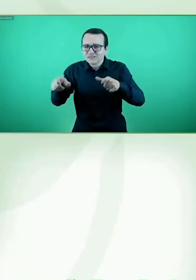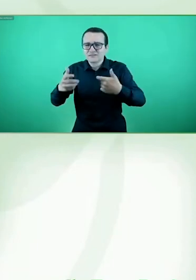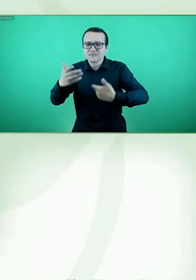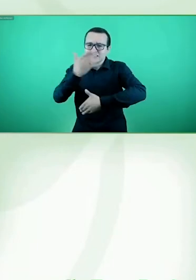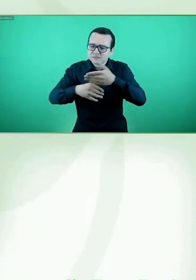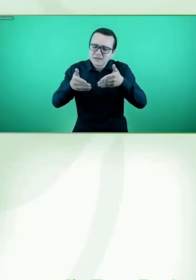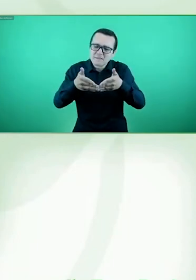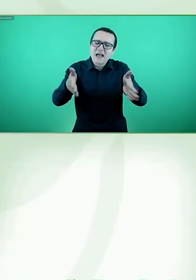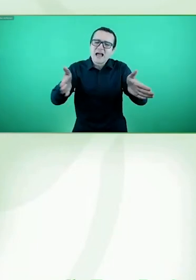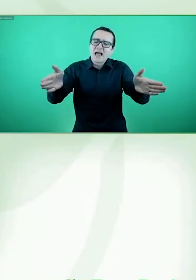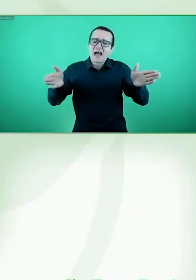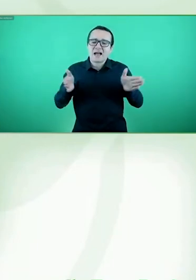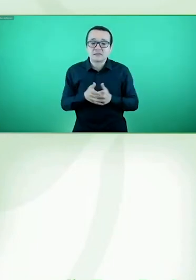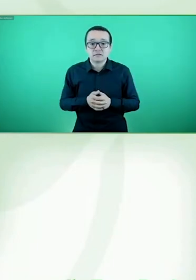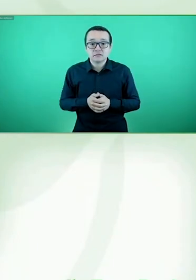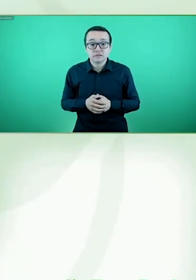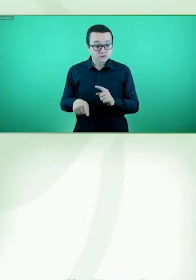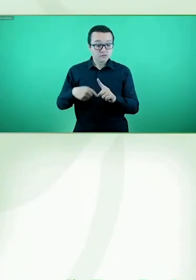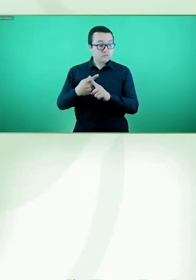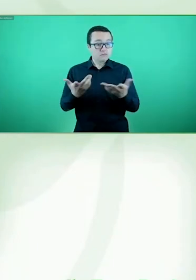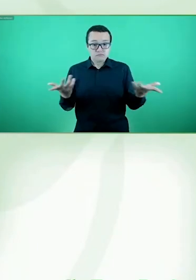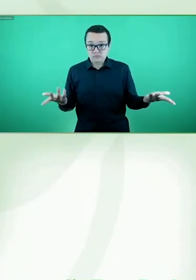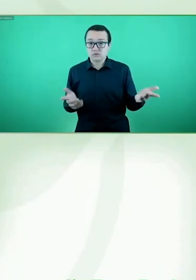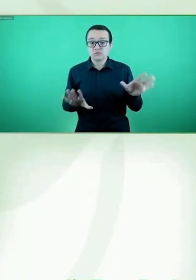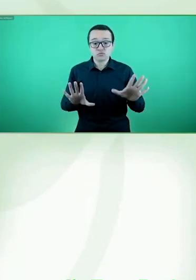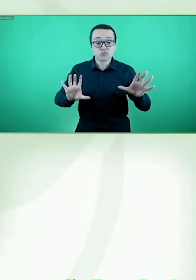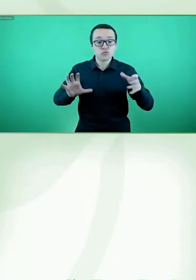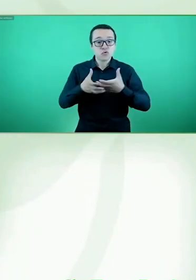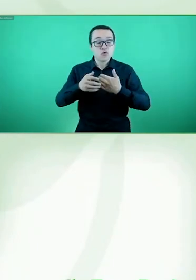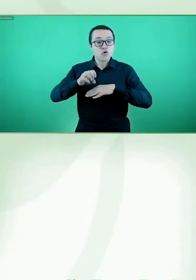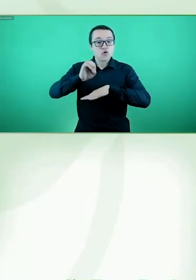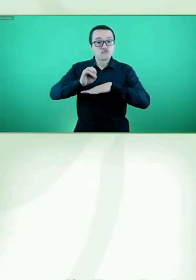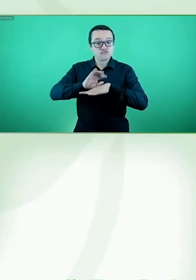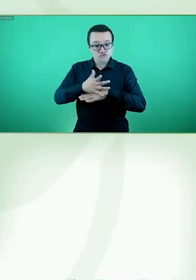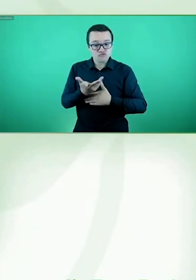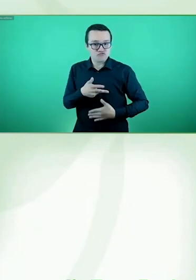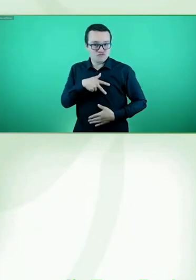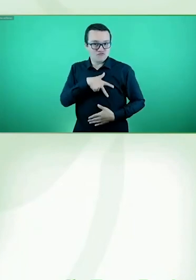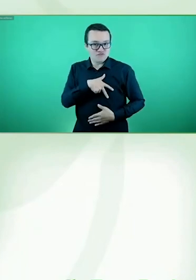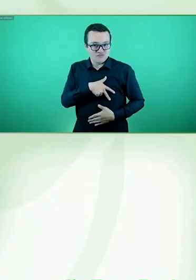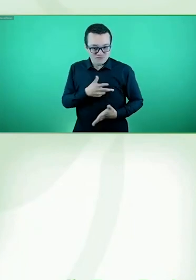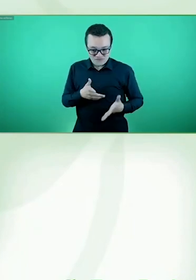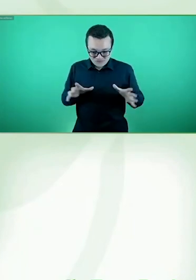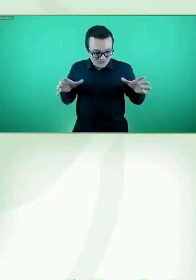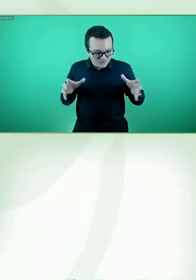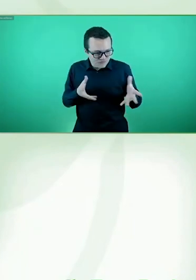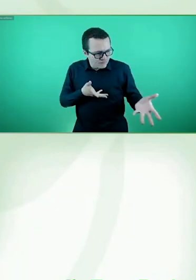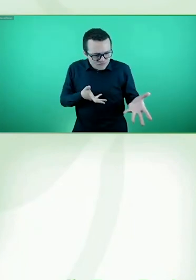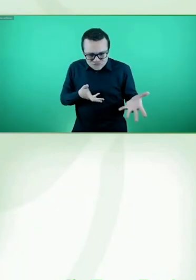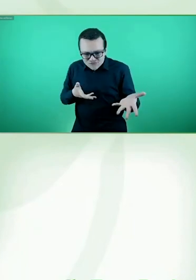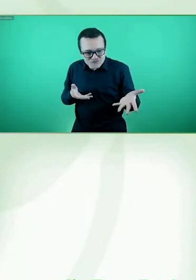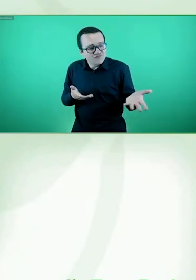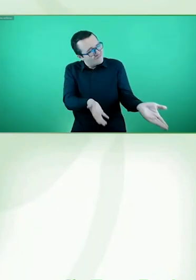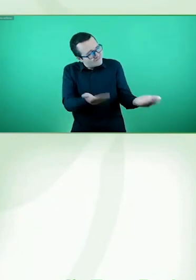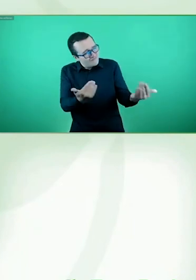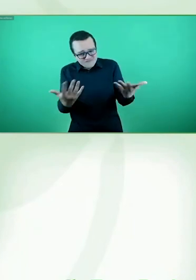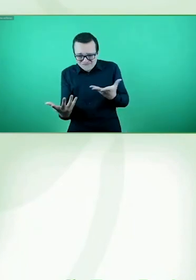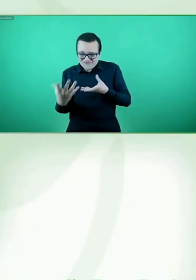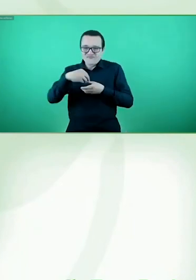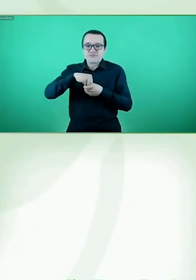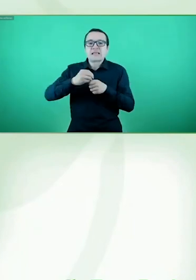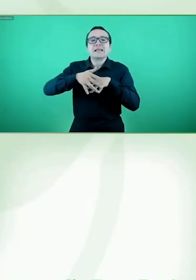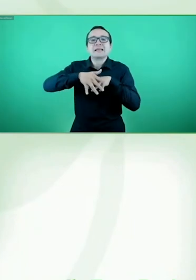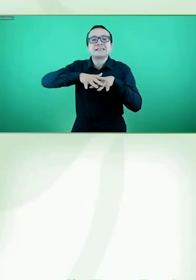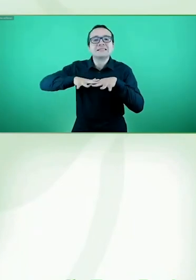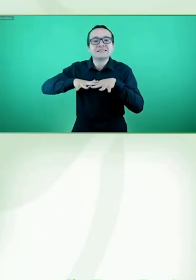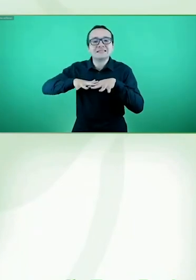organizaciones de la sociedad civil una red, un espacio del que ser parte para seguir trabajando juntos por